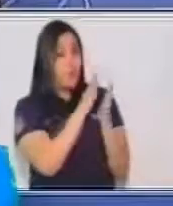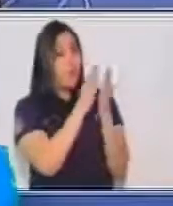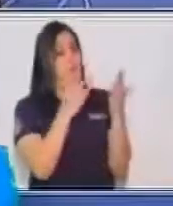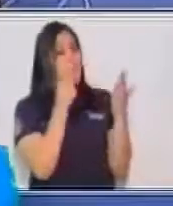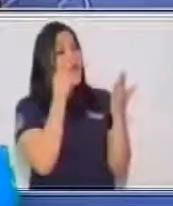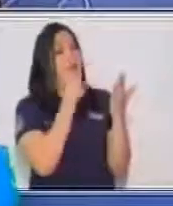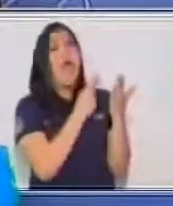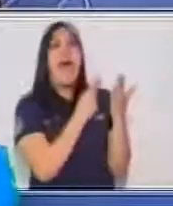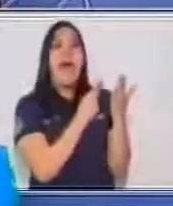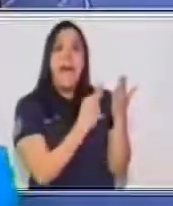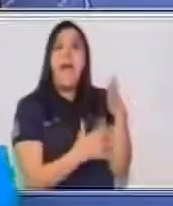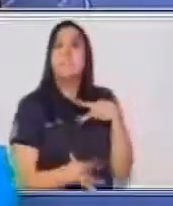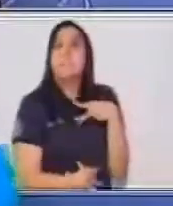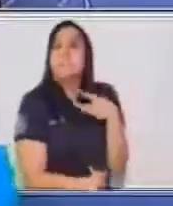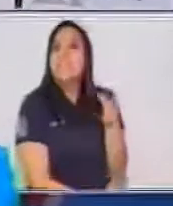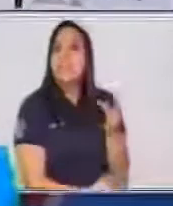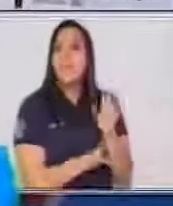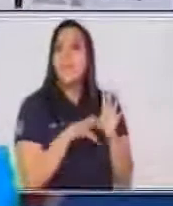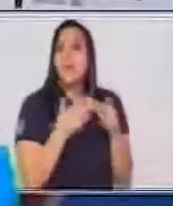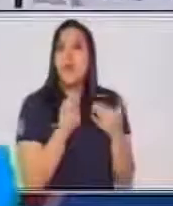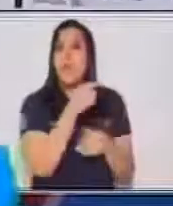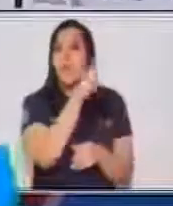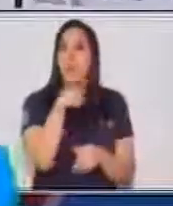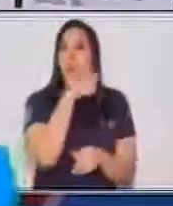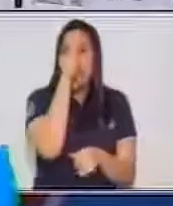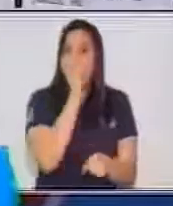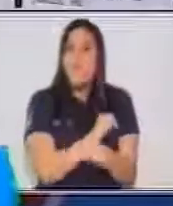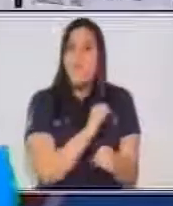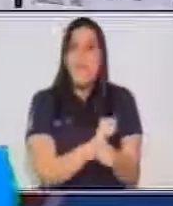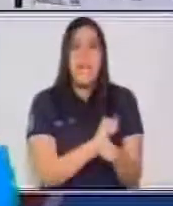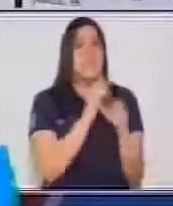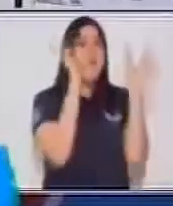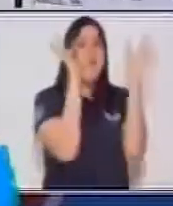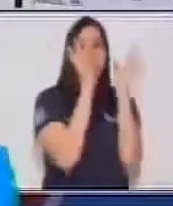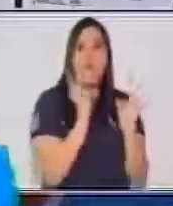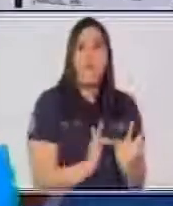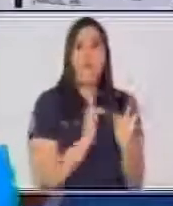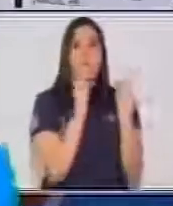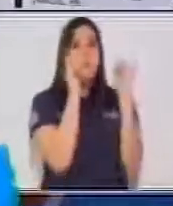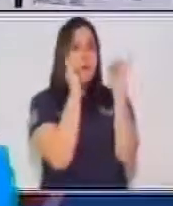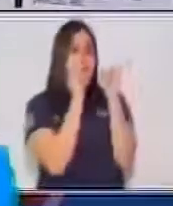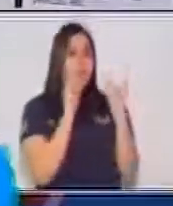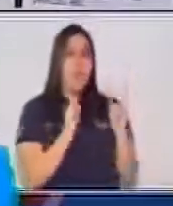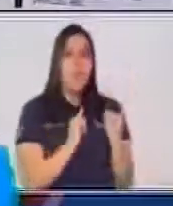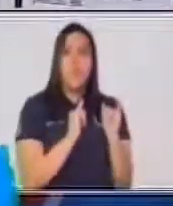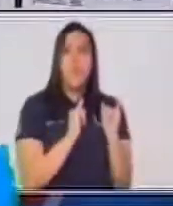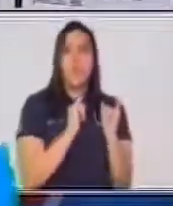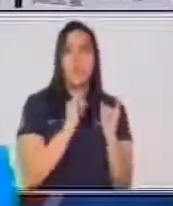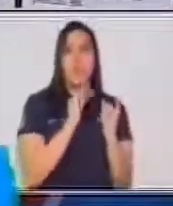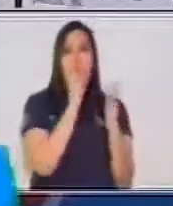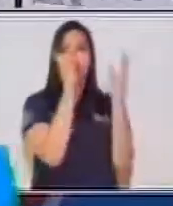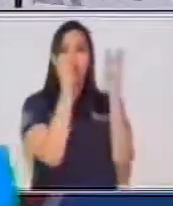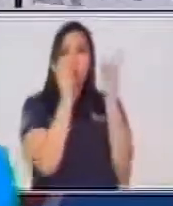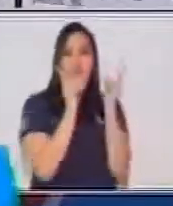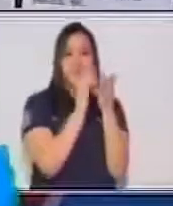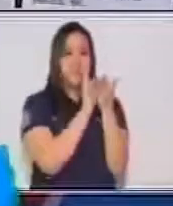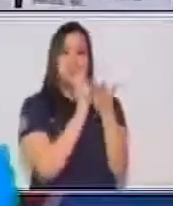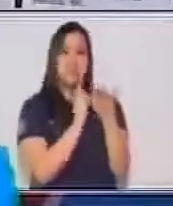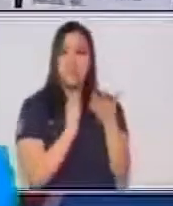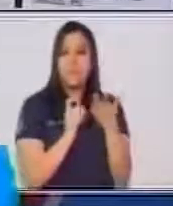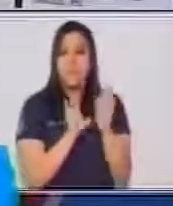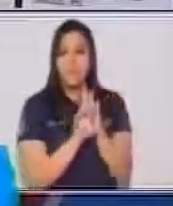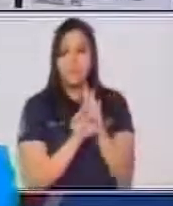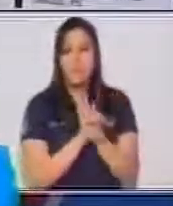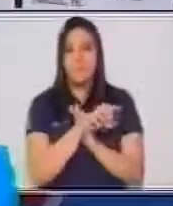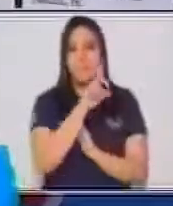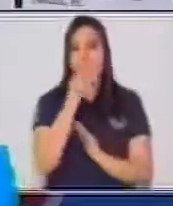llame la atención cómo tú lo trabajaste o qué es lo que colocaste dentro de él. Entonces, siempre debes